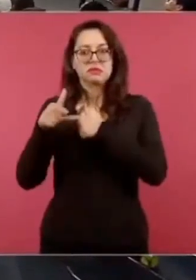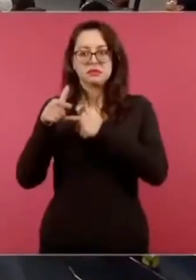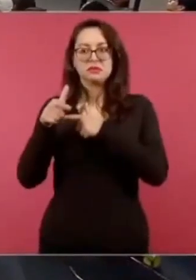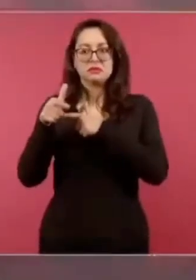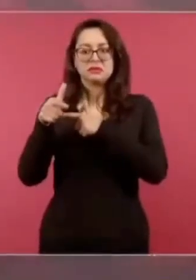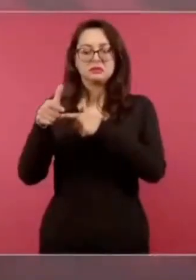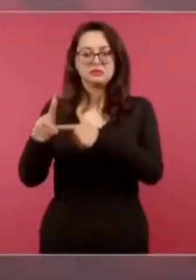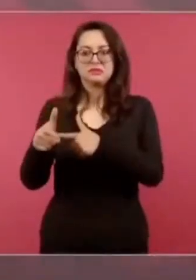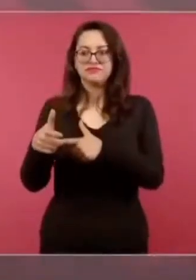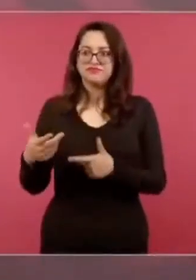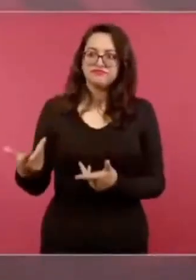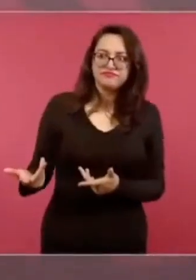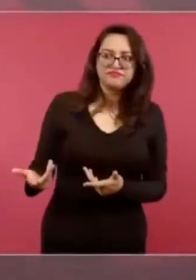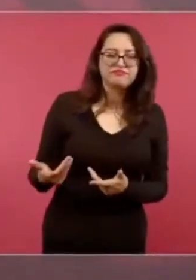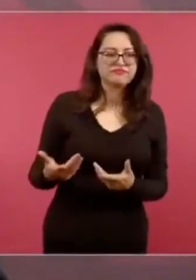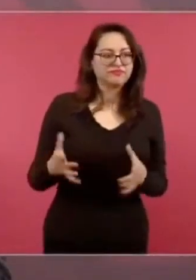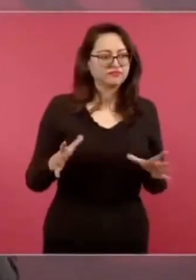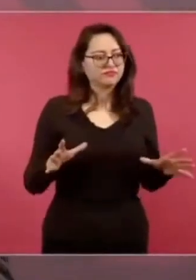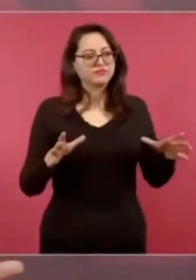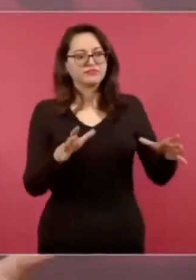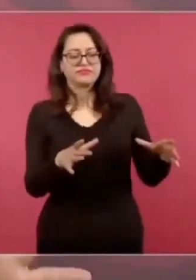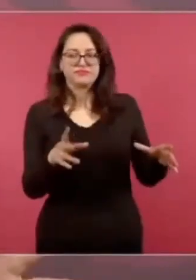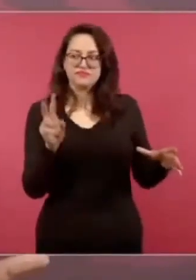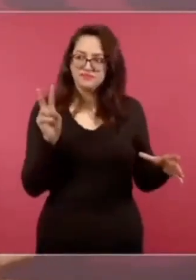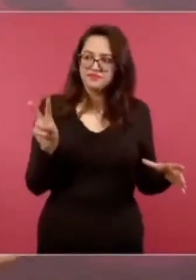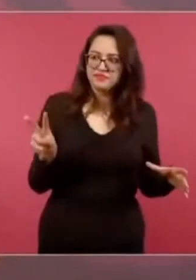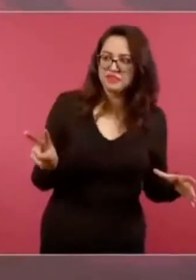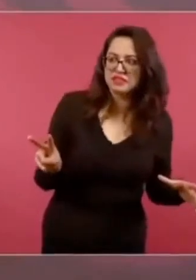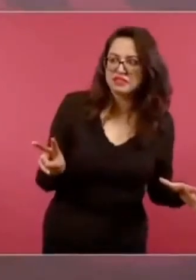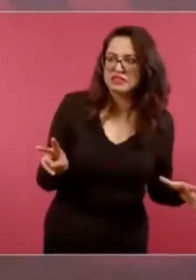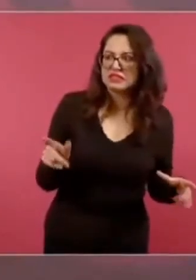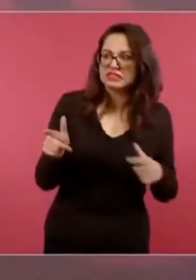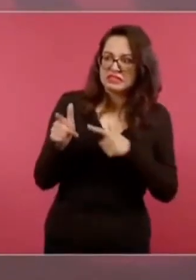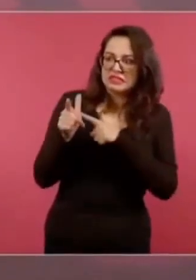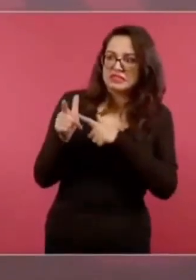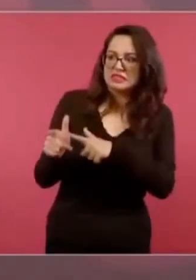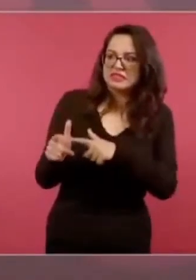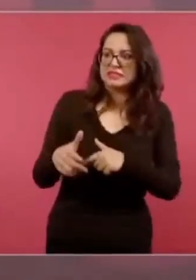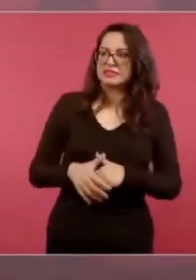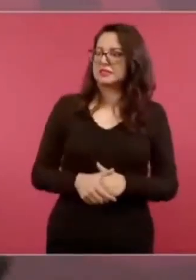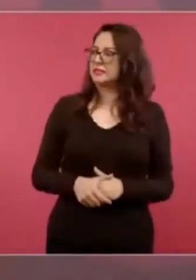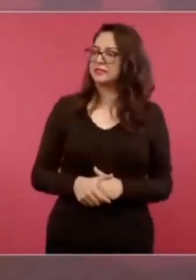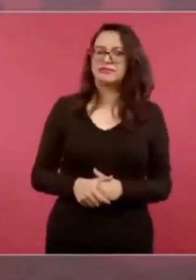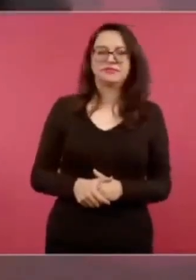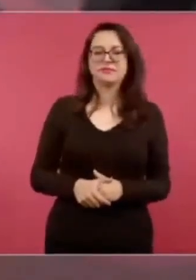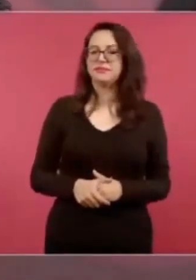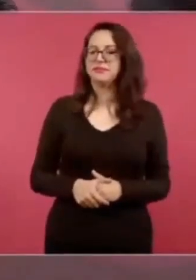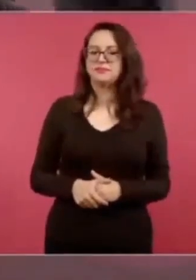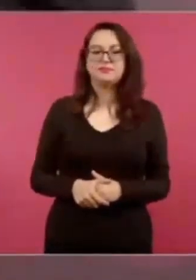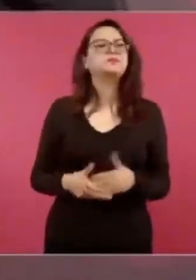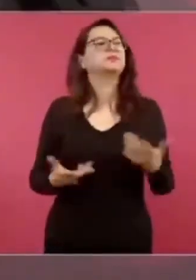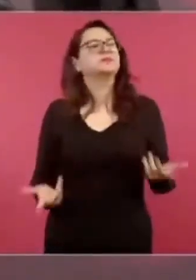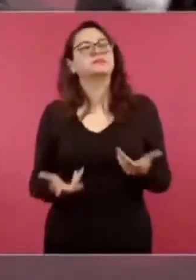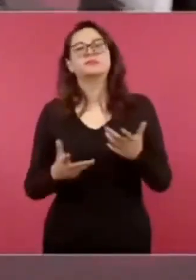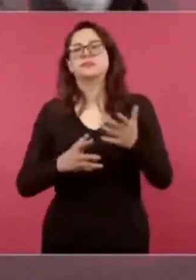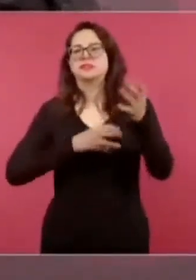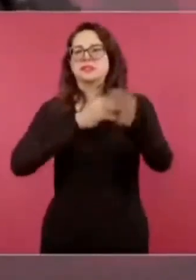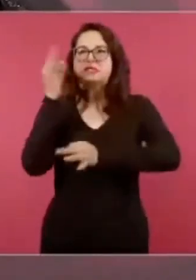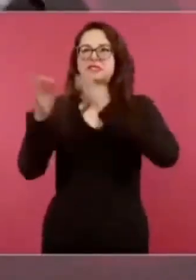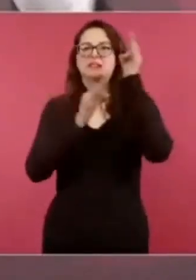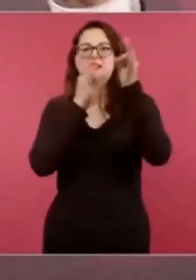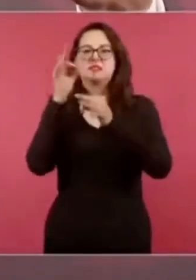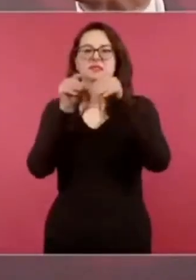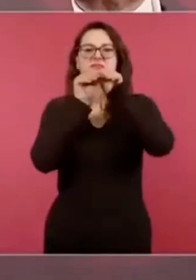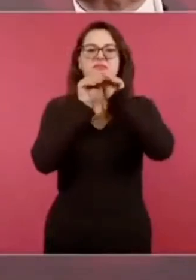que van los candidatos, y esto lo difunden todos los medios,